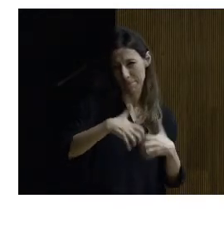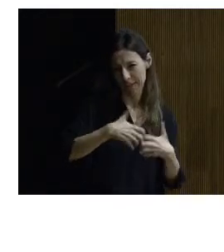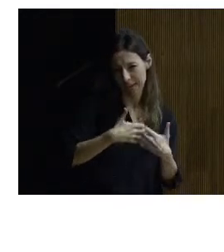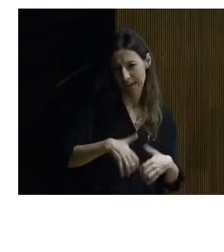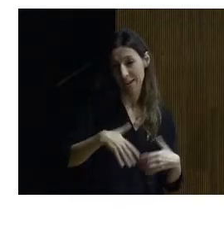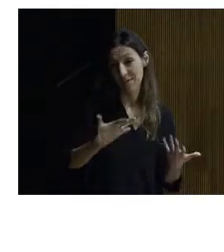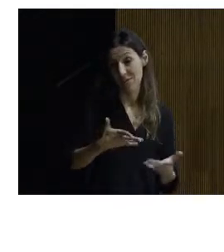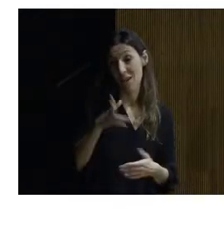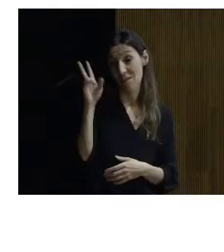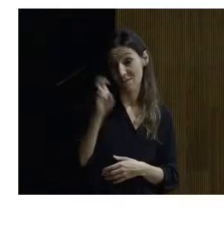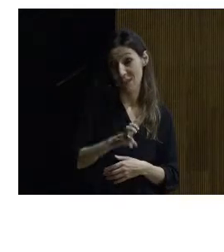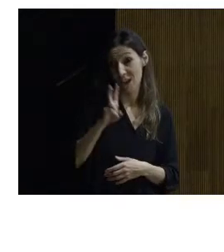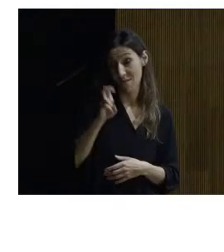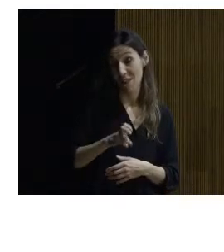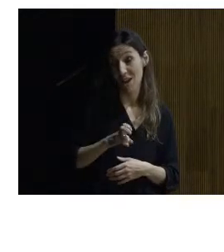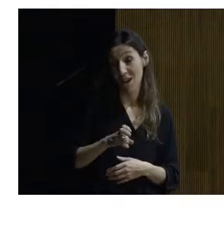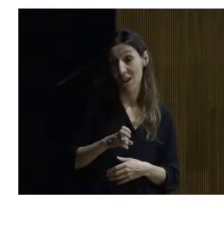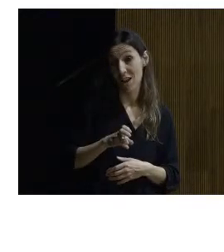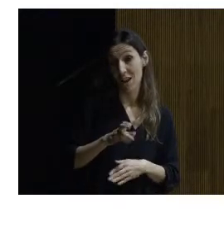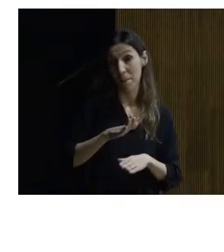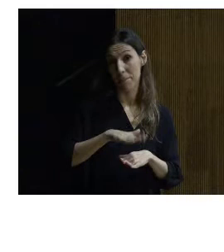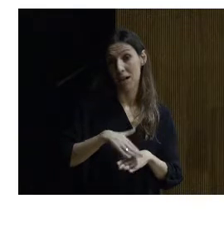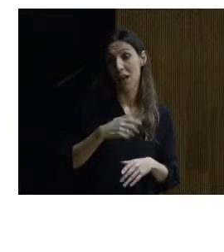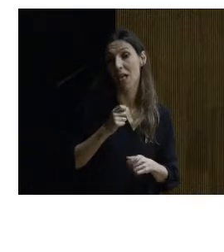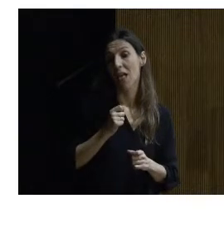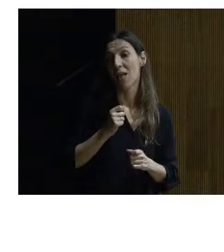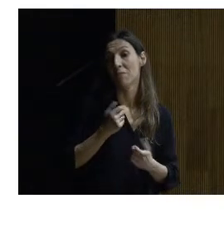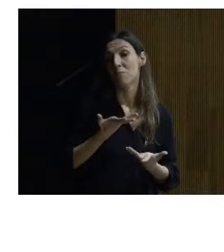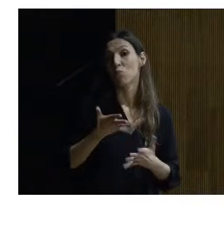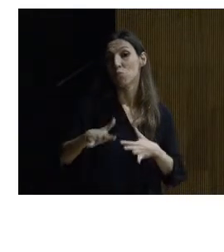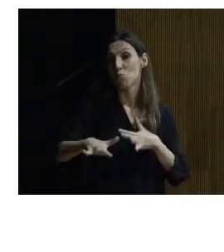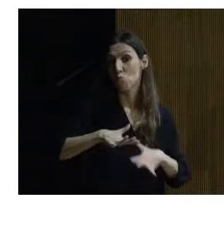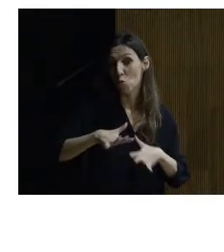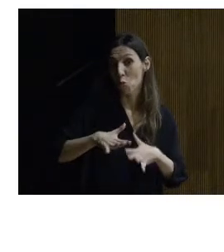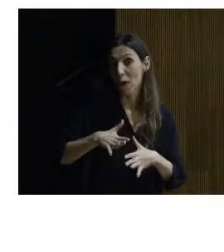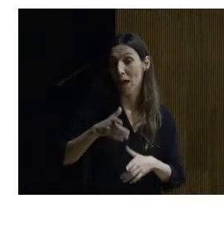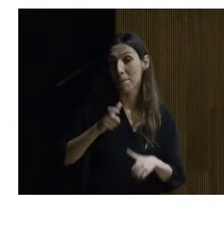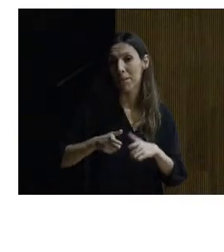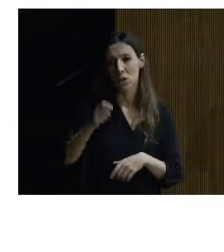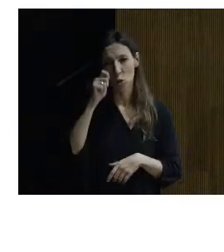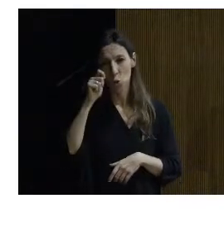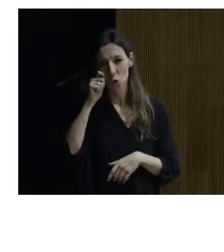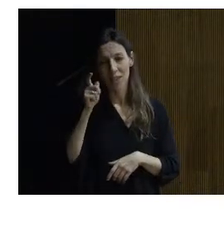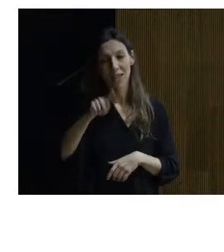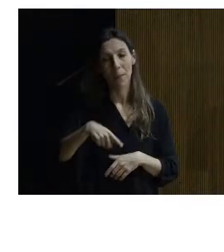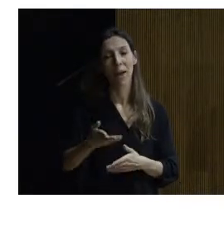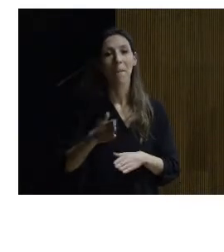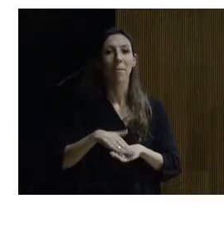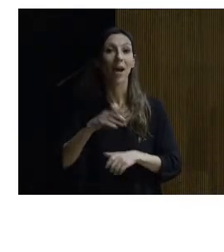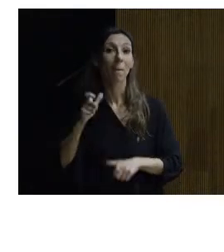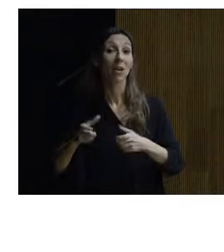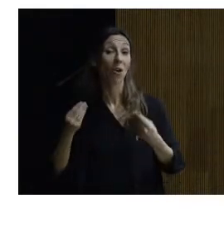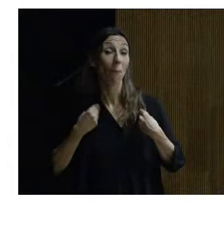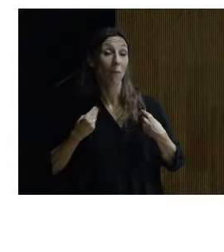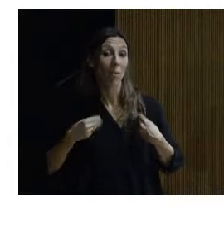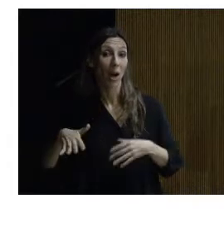sirvan para facilitar y también la movilidad de todas aquellas personas que visiten este lugar pero a su vez sirvan para potenciar